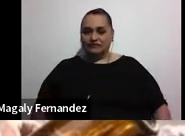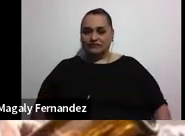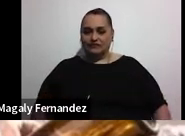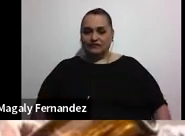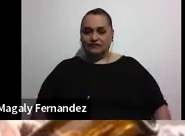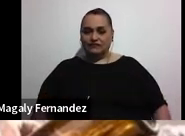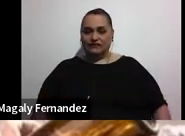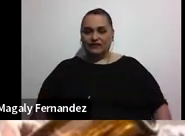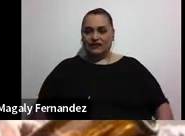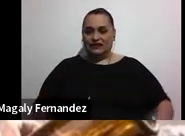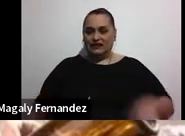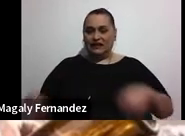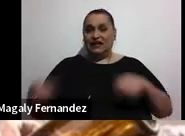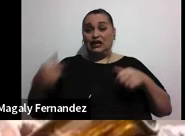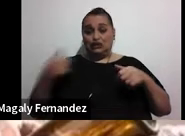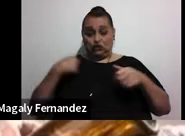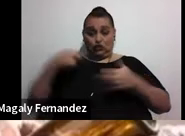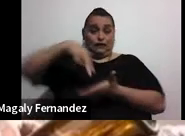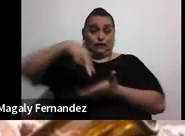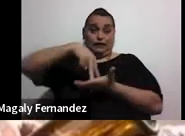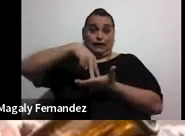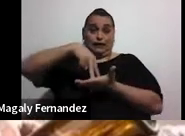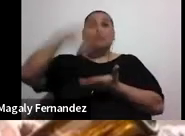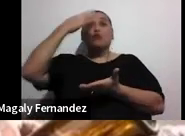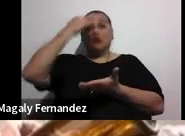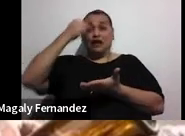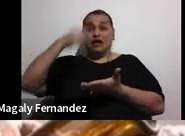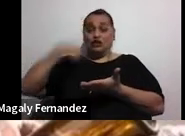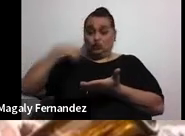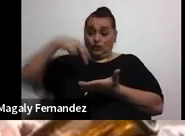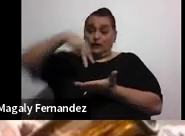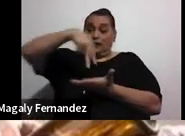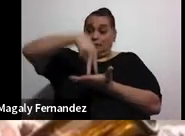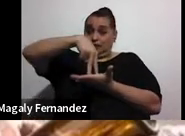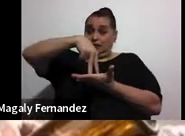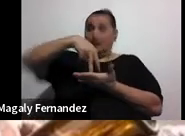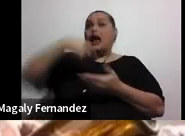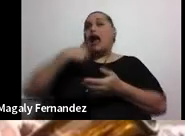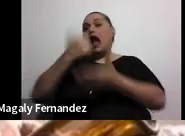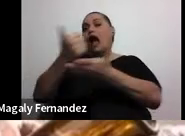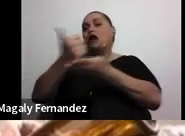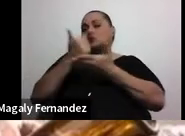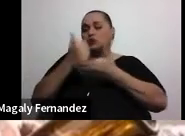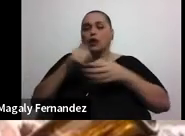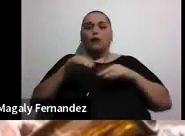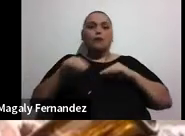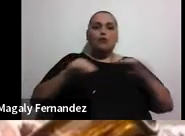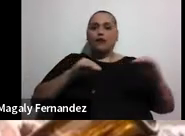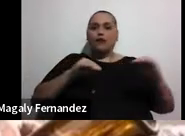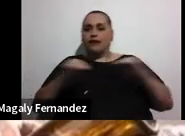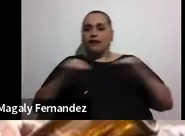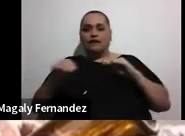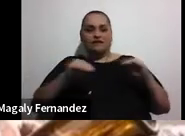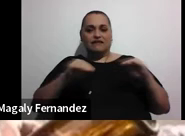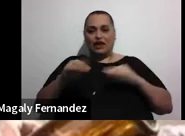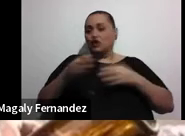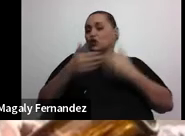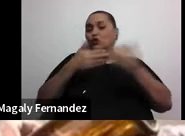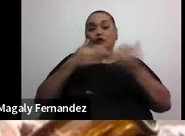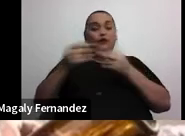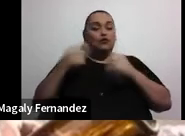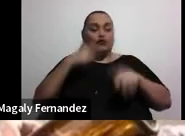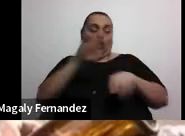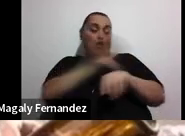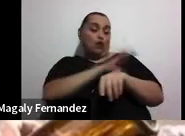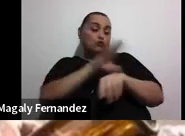No sé si me verán, pero estoy de pie, justamente porque al estar de pie, me ayudan a moverme. Y aunque esté enfrente de una computadora, tengo un poquito más de